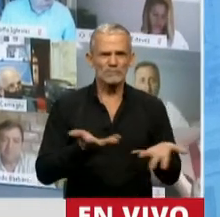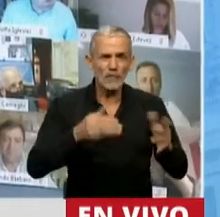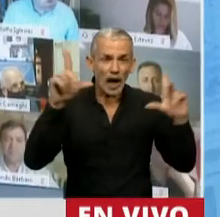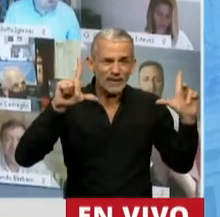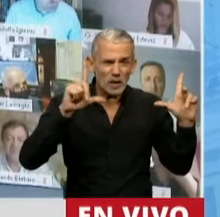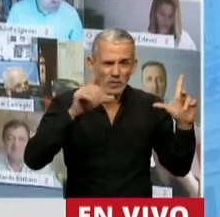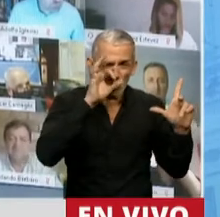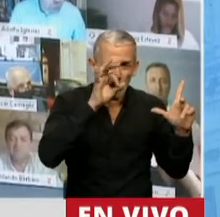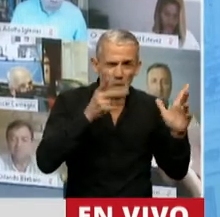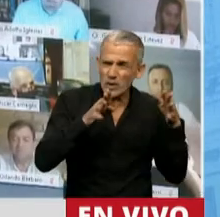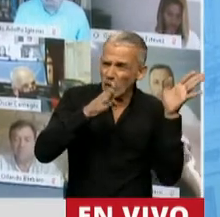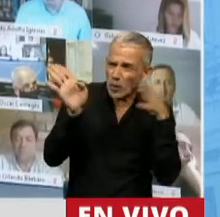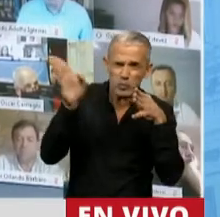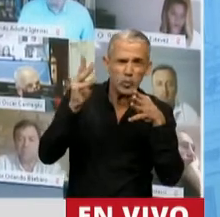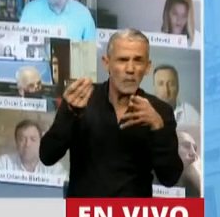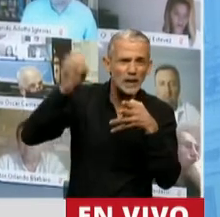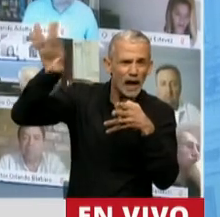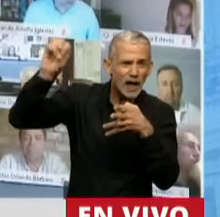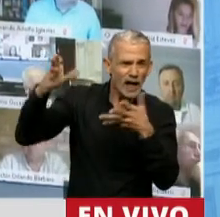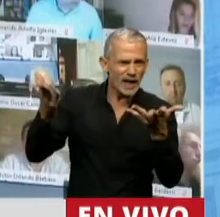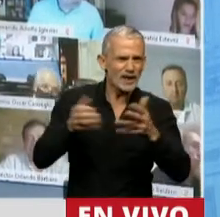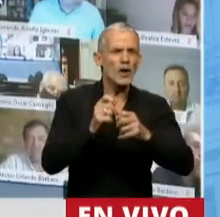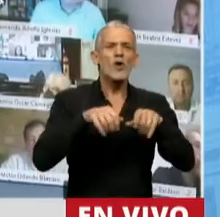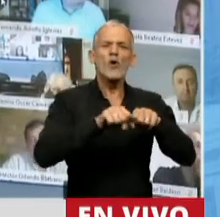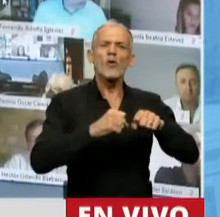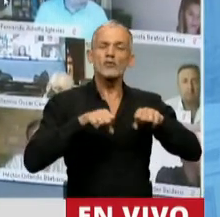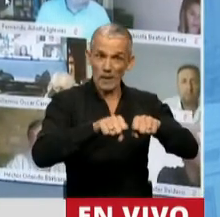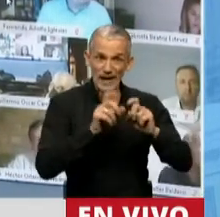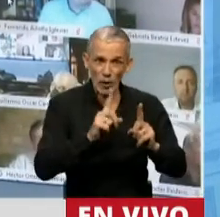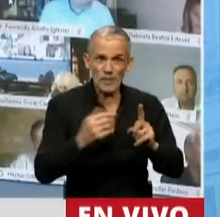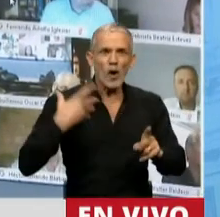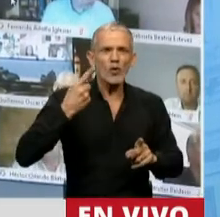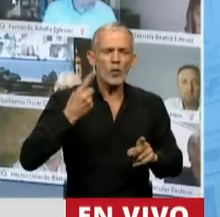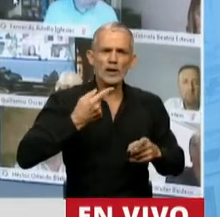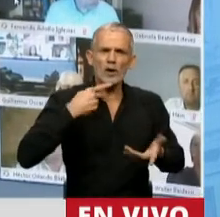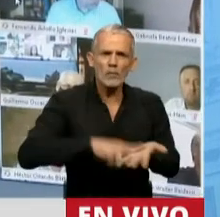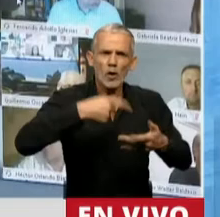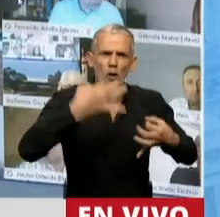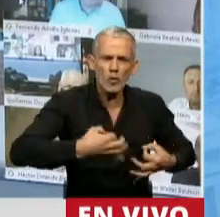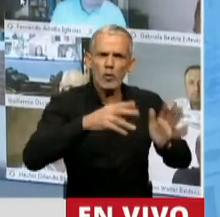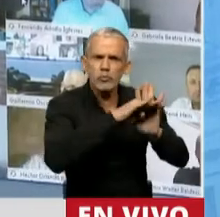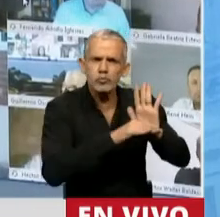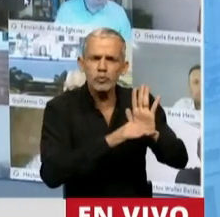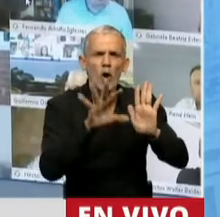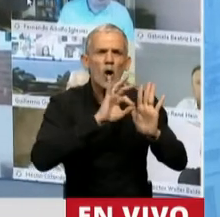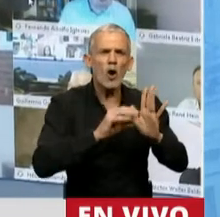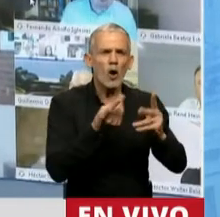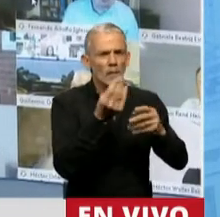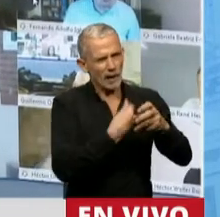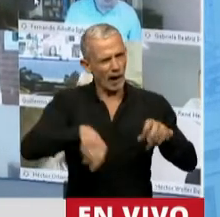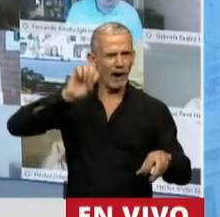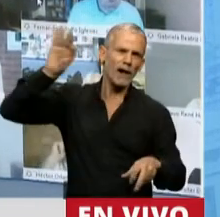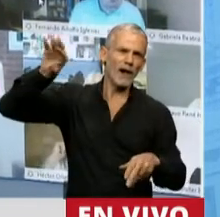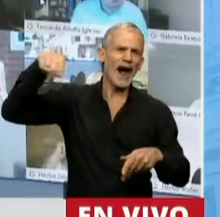medios nunca se ocupan de indagar si acaso los dueños de ese supermercado cumplen con sus obligaciones impositivas o si derivan